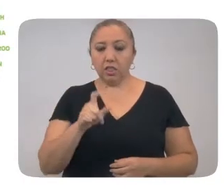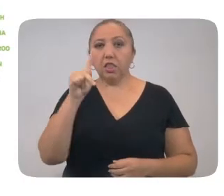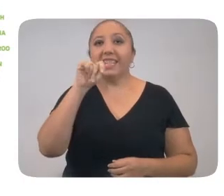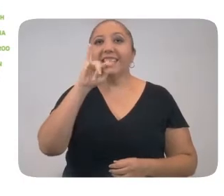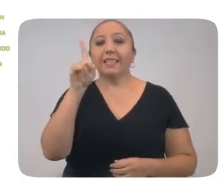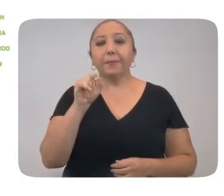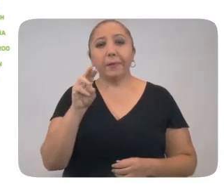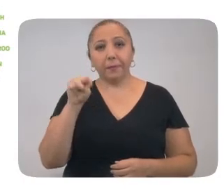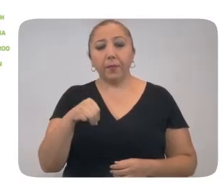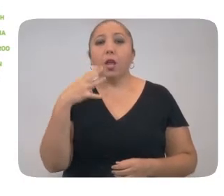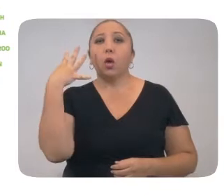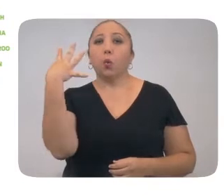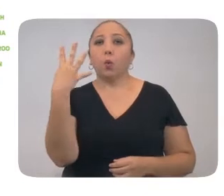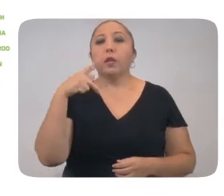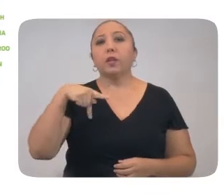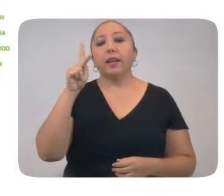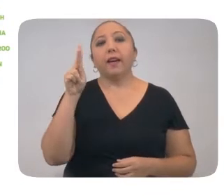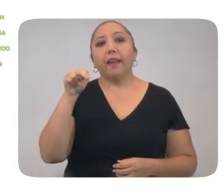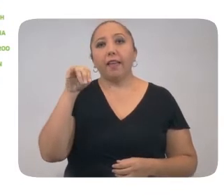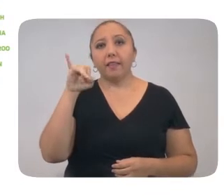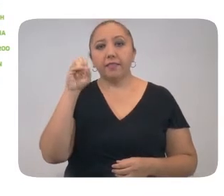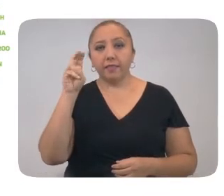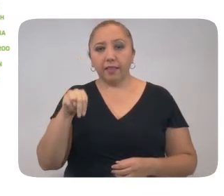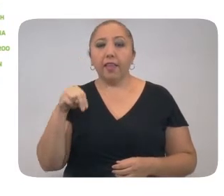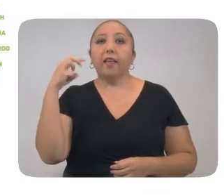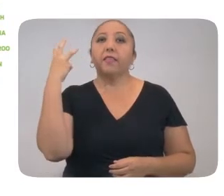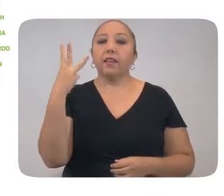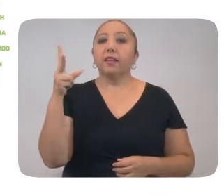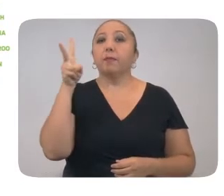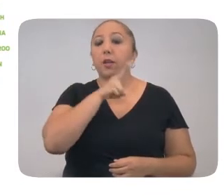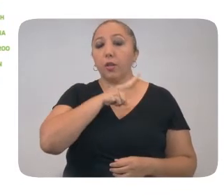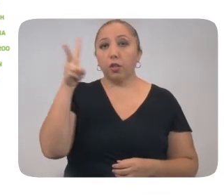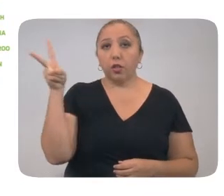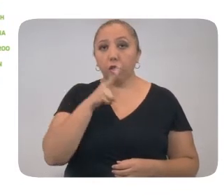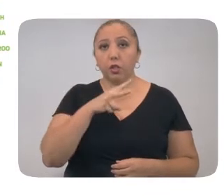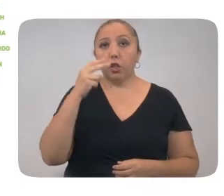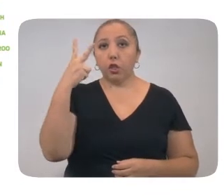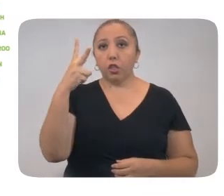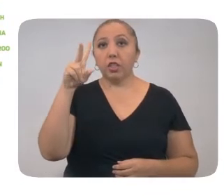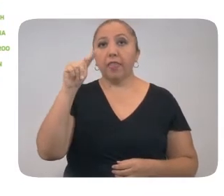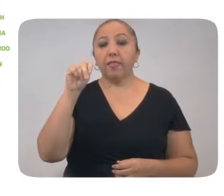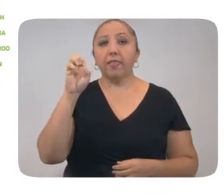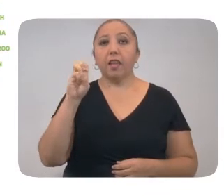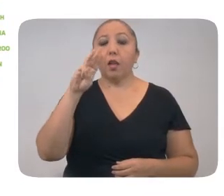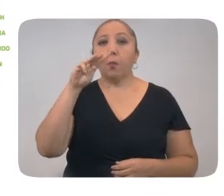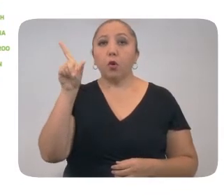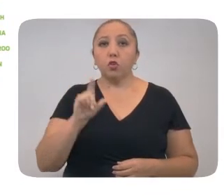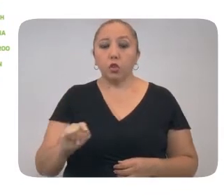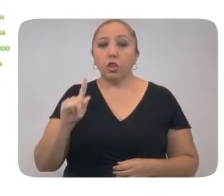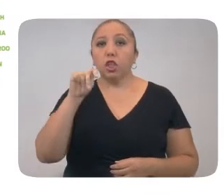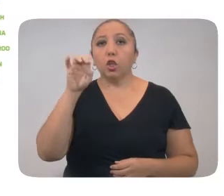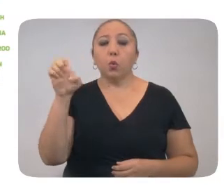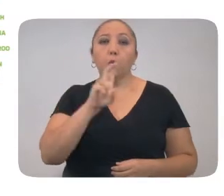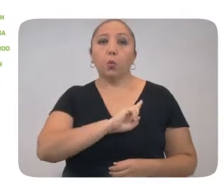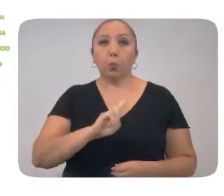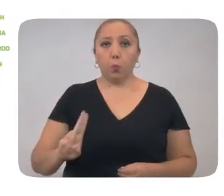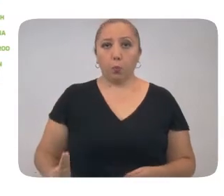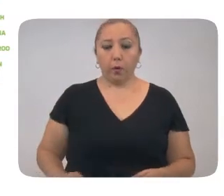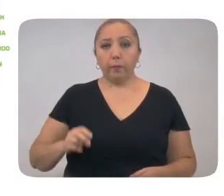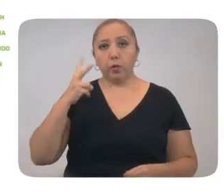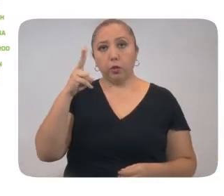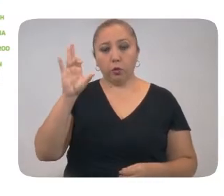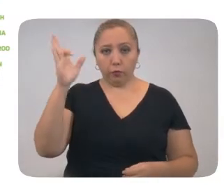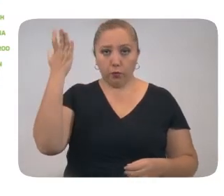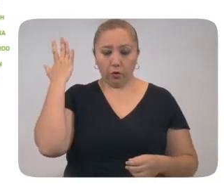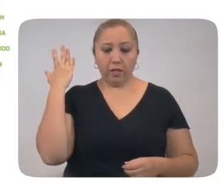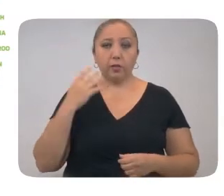Ticimín, 4 en Canacín, 3 en Valladolid, 2 en Temozón, Ticul y Humán, y 2